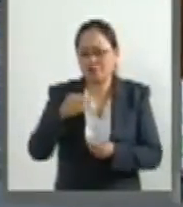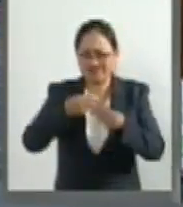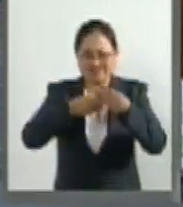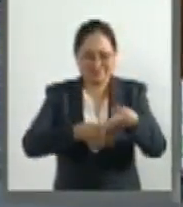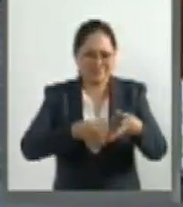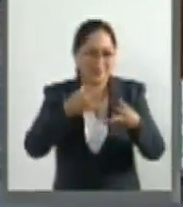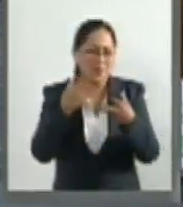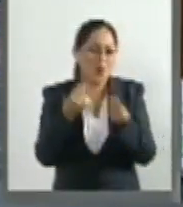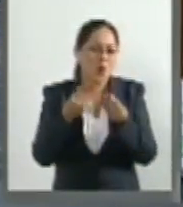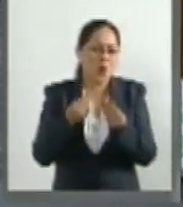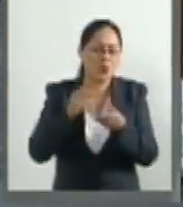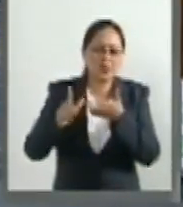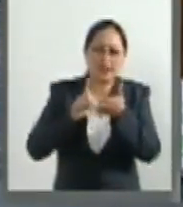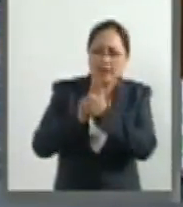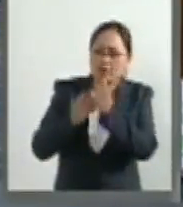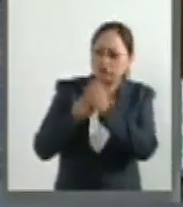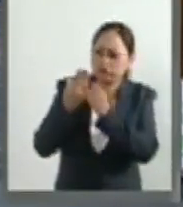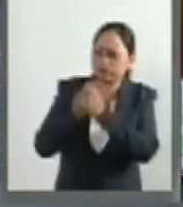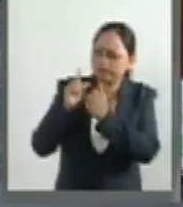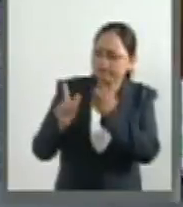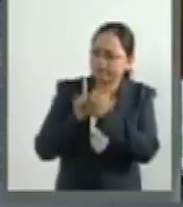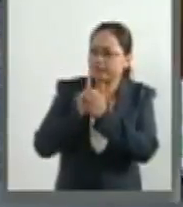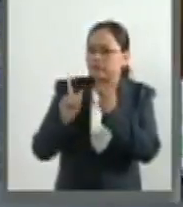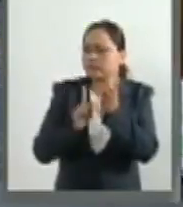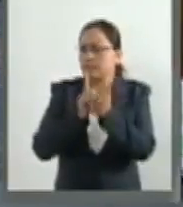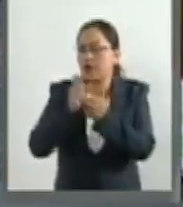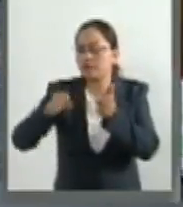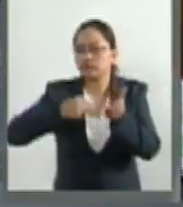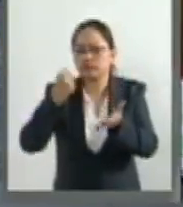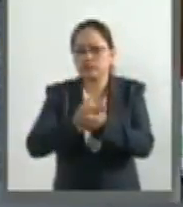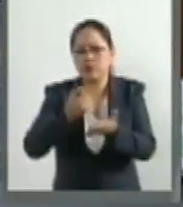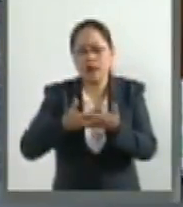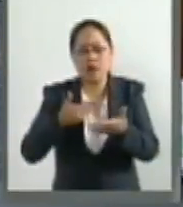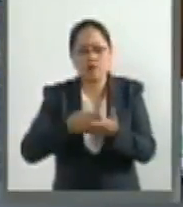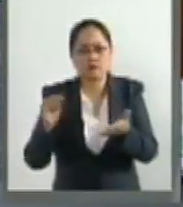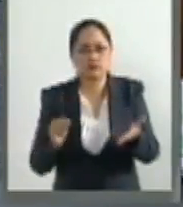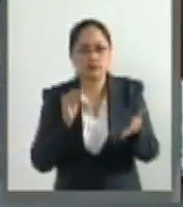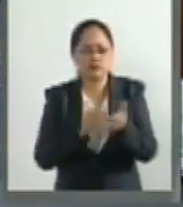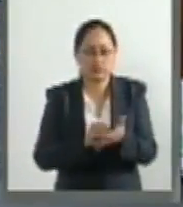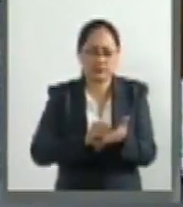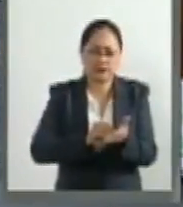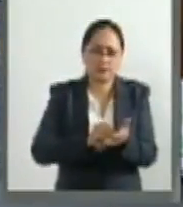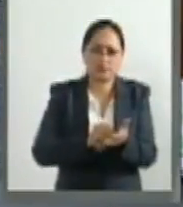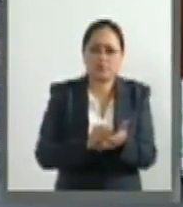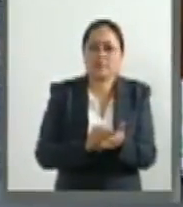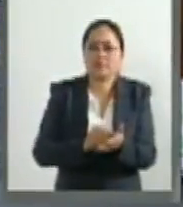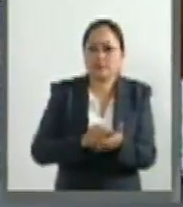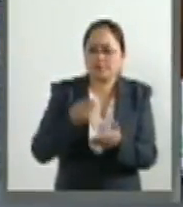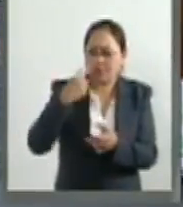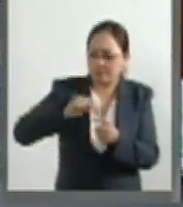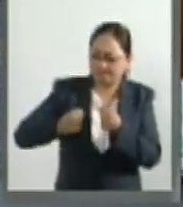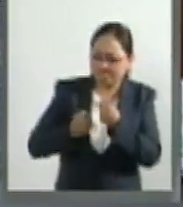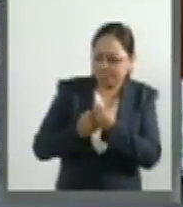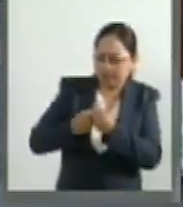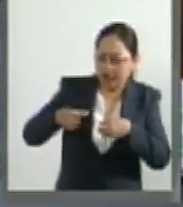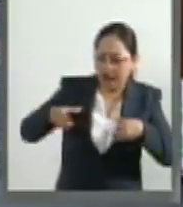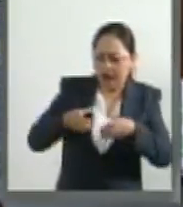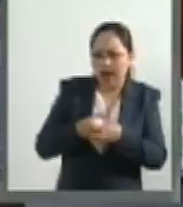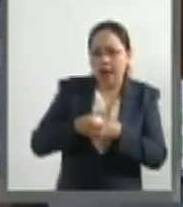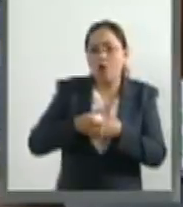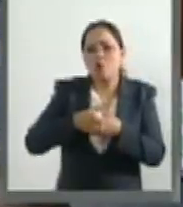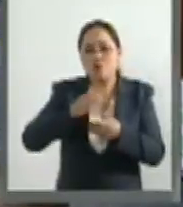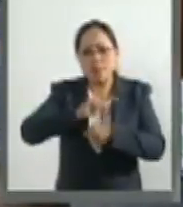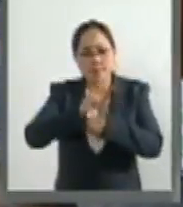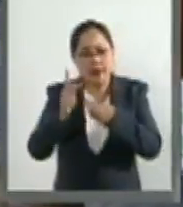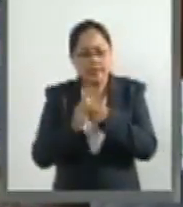muchas de las leyes que hoy integran un robustecimiento del Estado de Derecho en nuestro país.